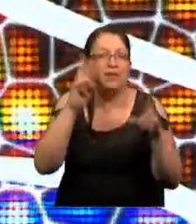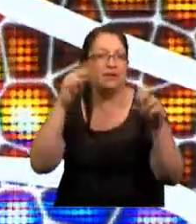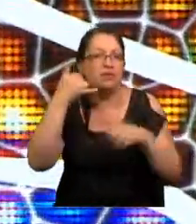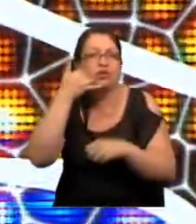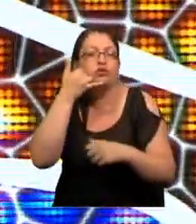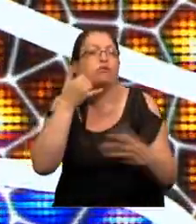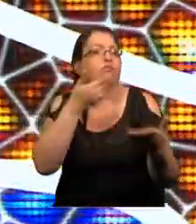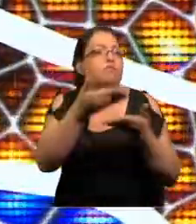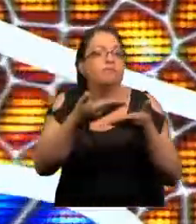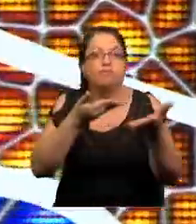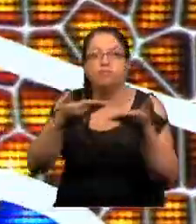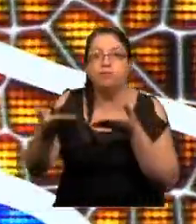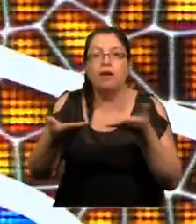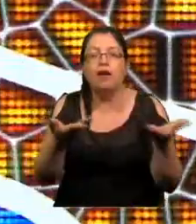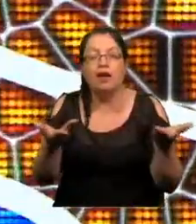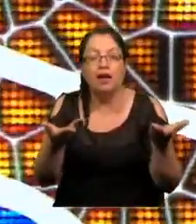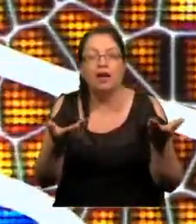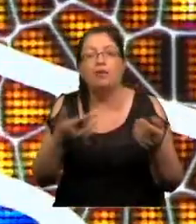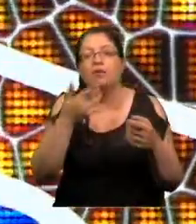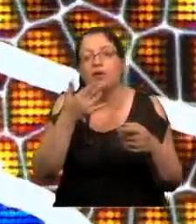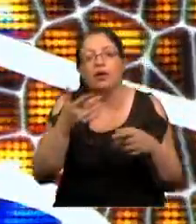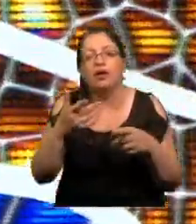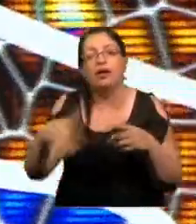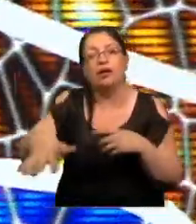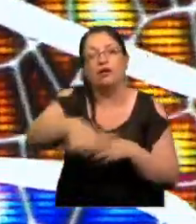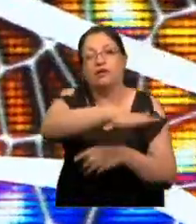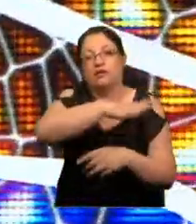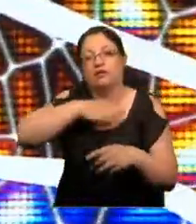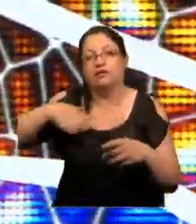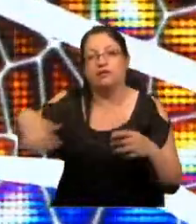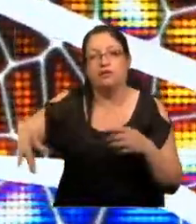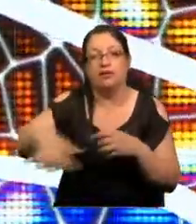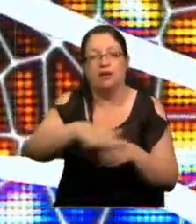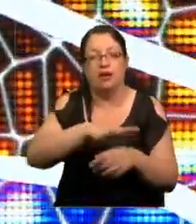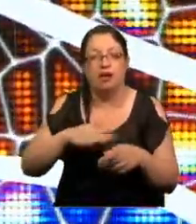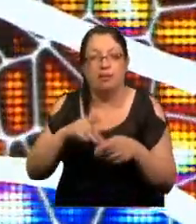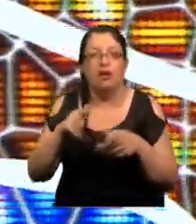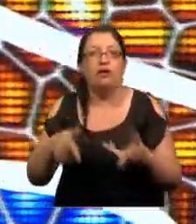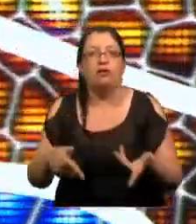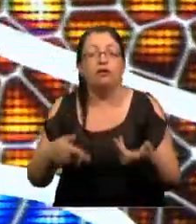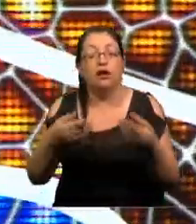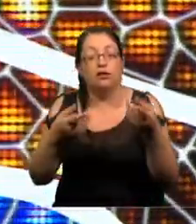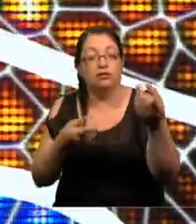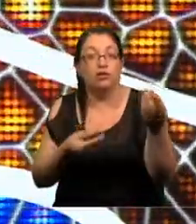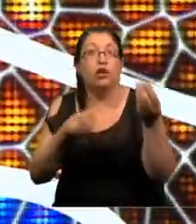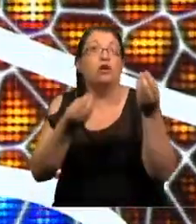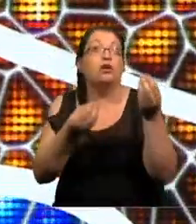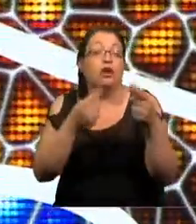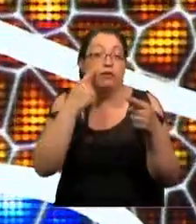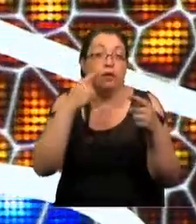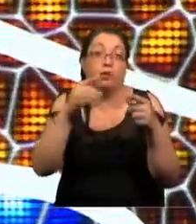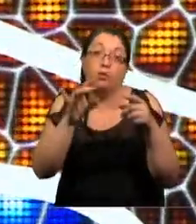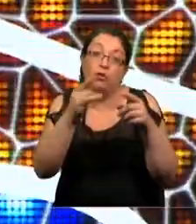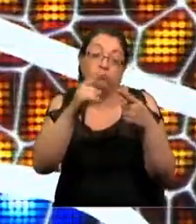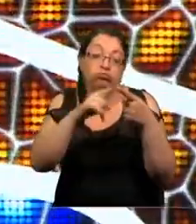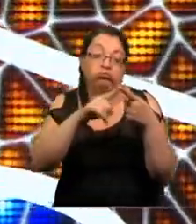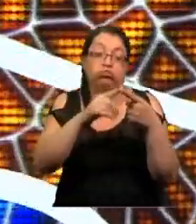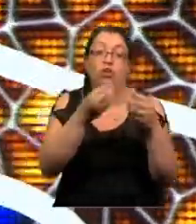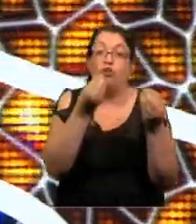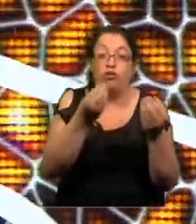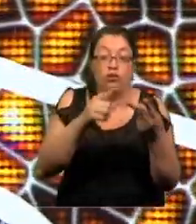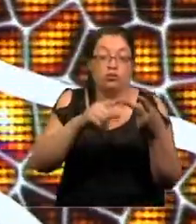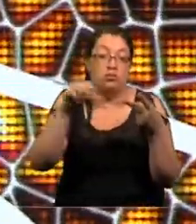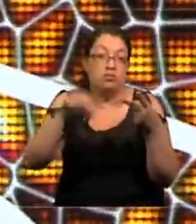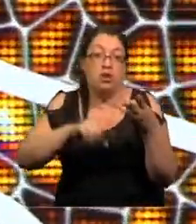y que es debido a lo que está en su presente. Aquí está, entonces, lo bueno, lo malo y lo feo que se une. Si uno